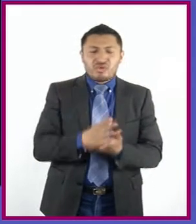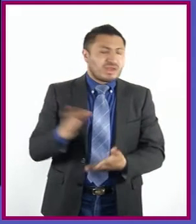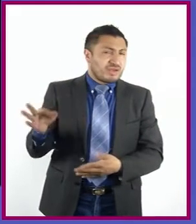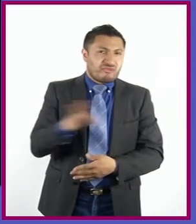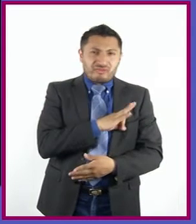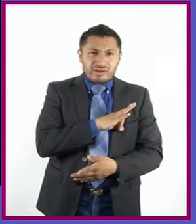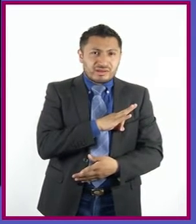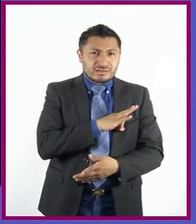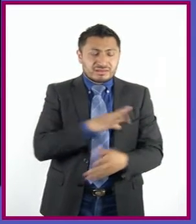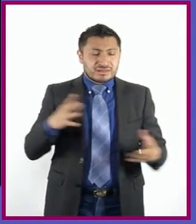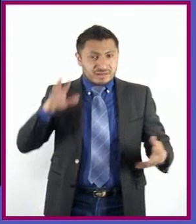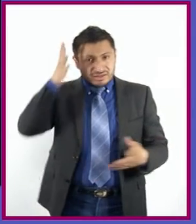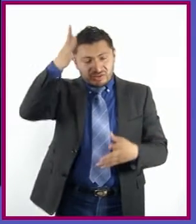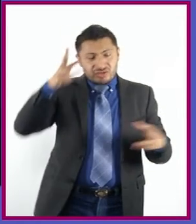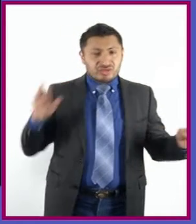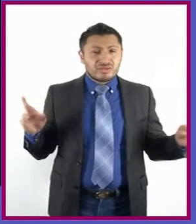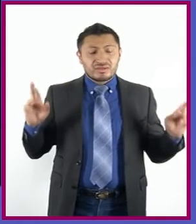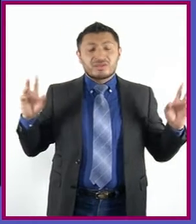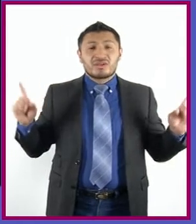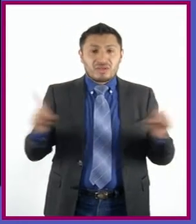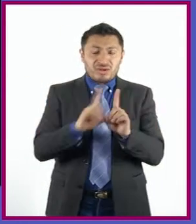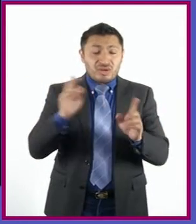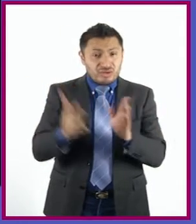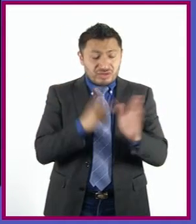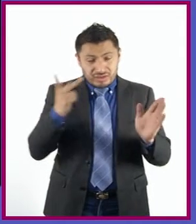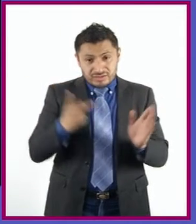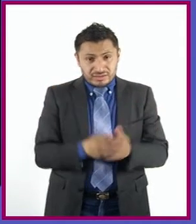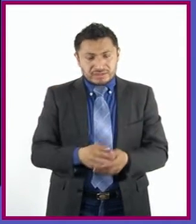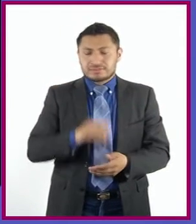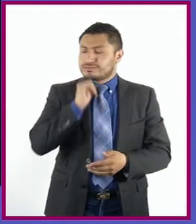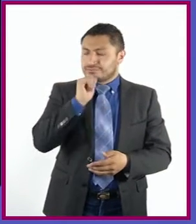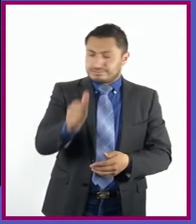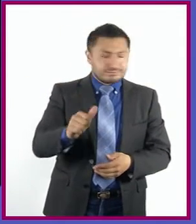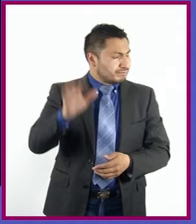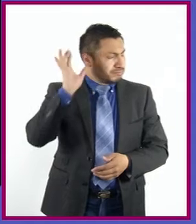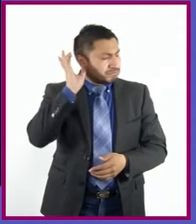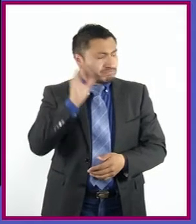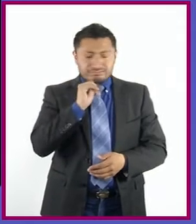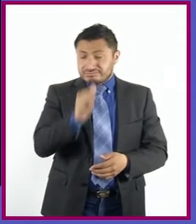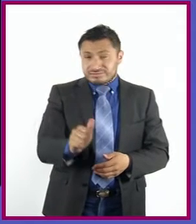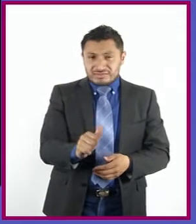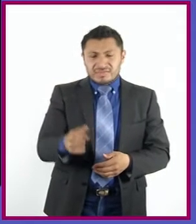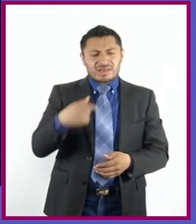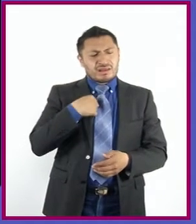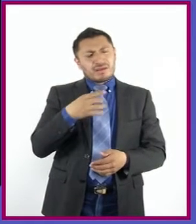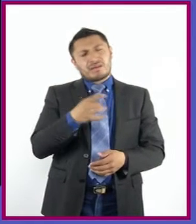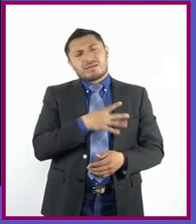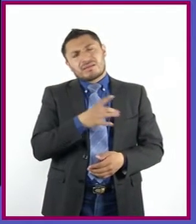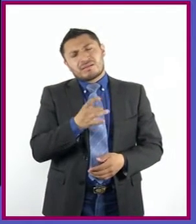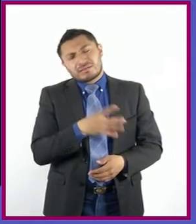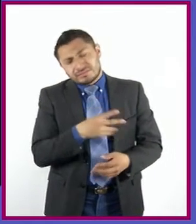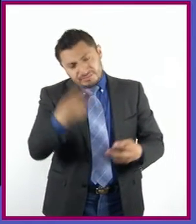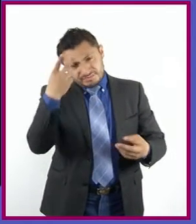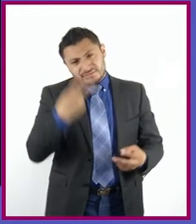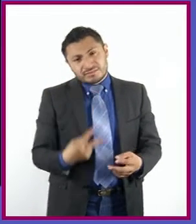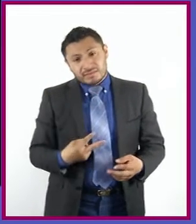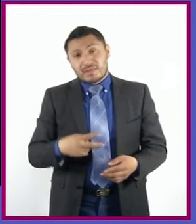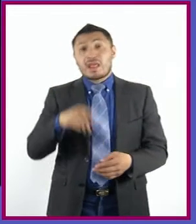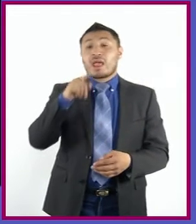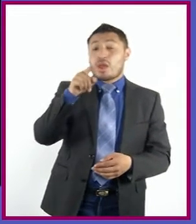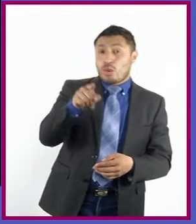los hombres y las mujeres. Nada he podido escuchar, temerosa que me viese. ¡Astrea!